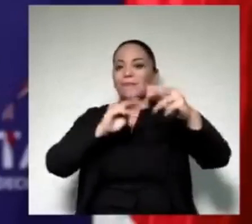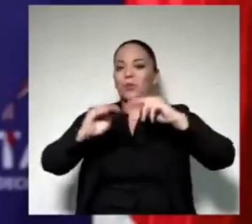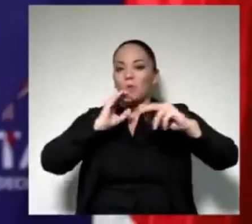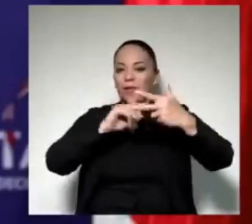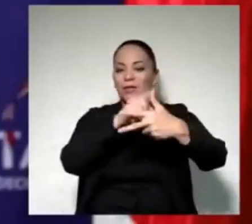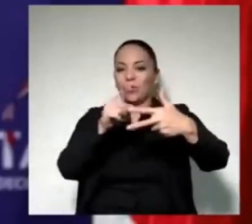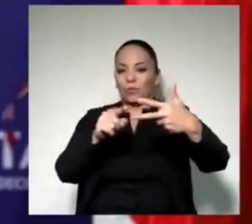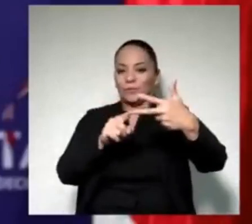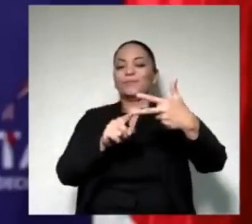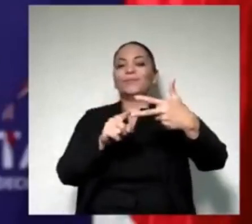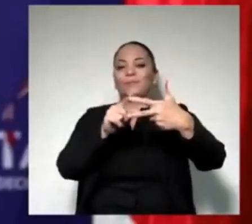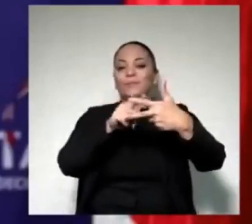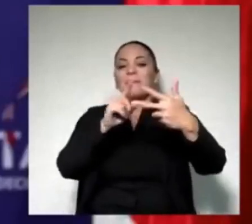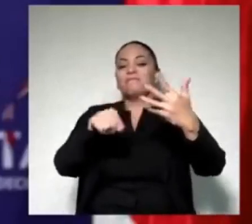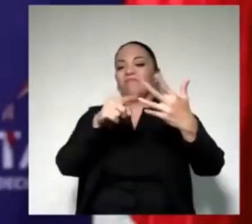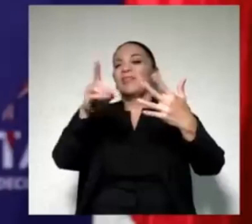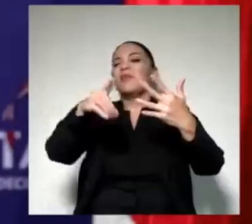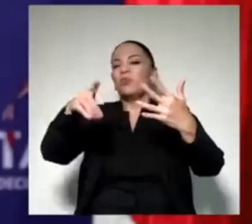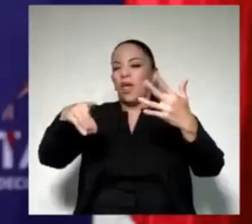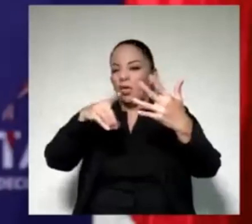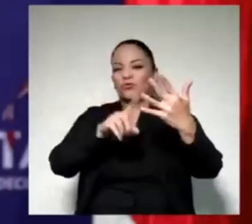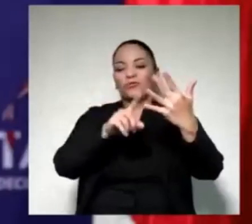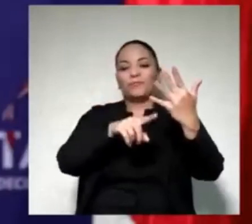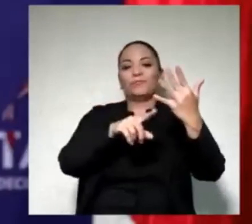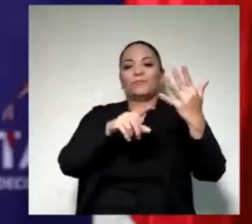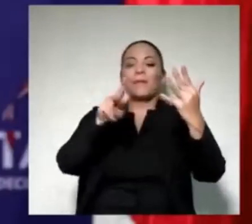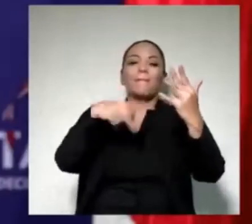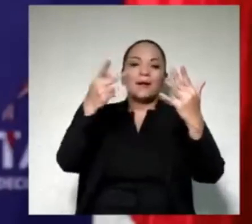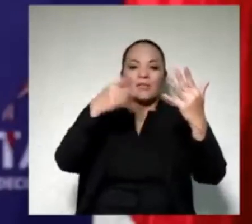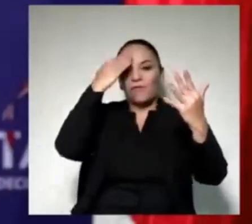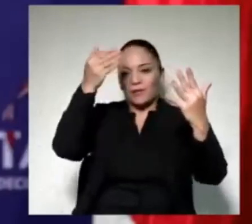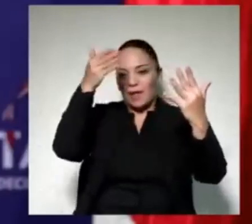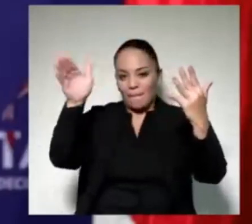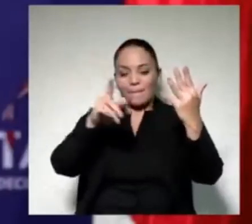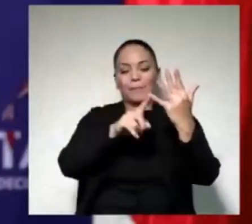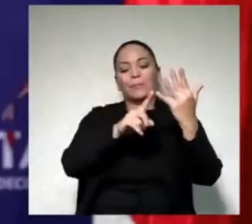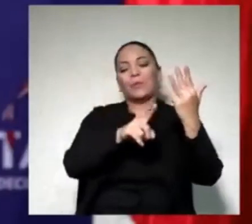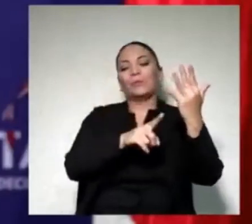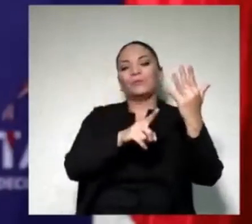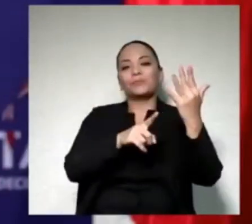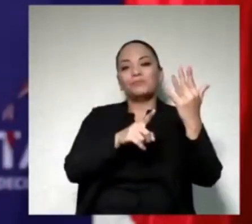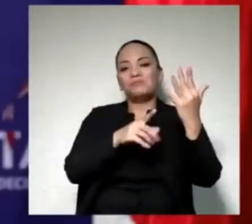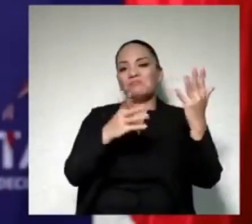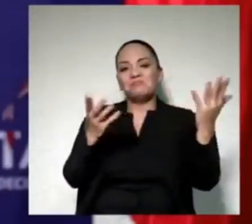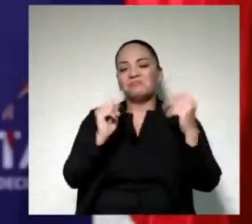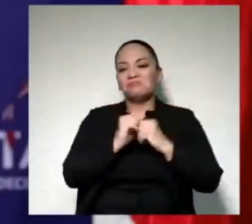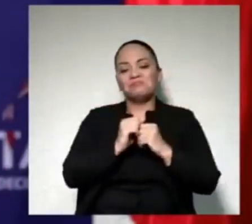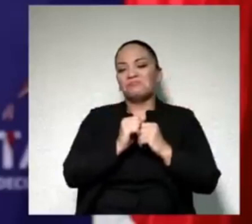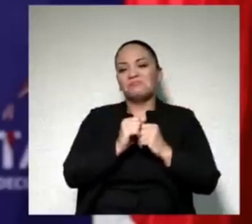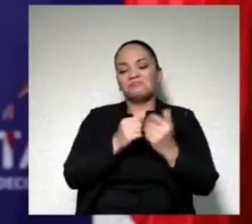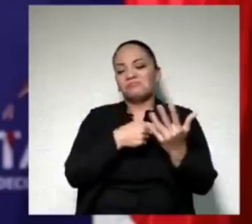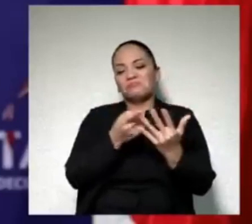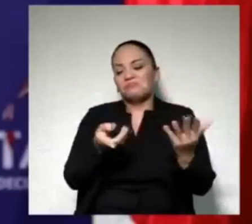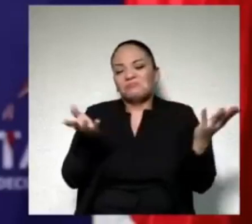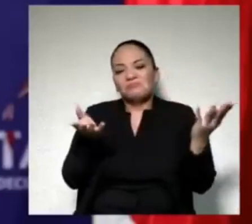pequeños grupos de diputados, de la fracción esta que les mencioné. Las encuestas dicen,